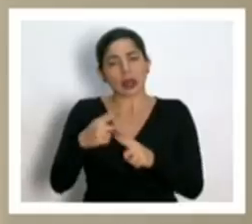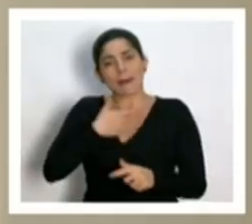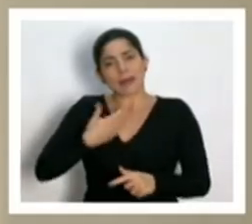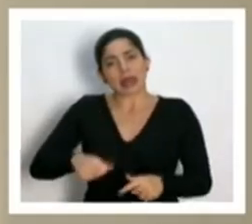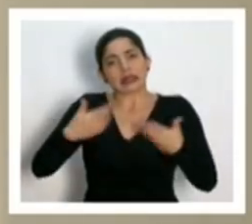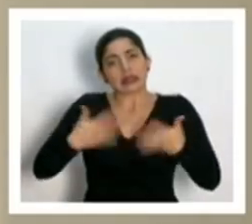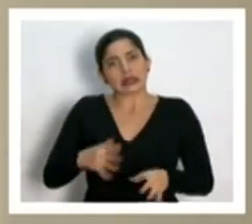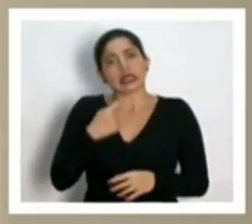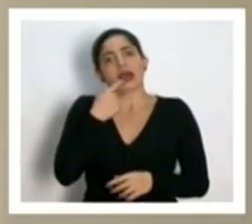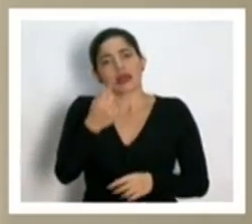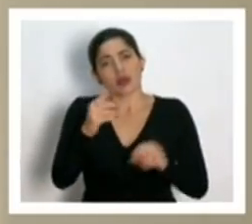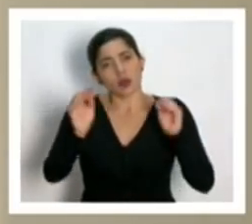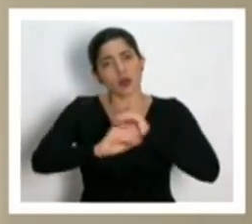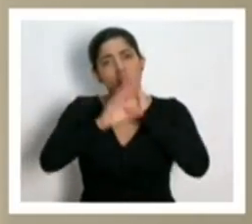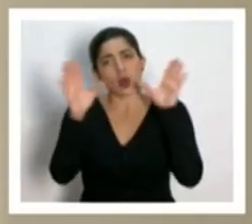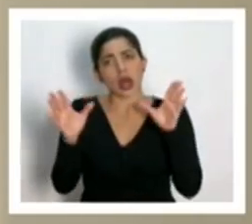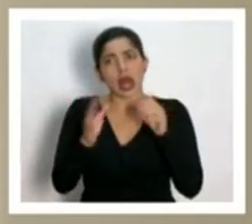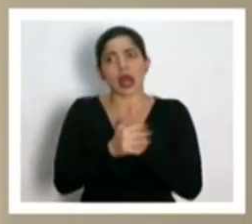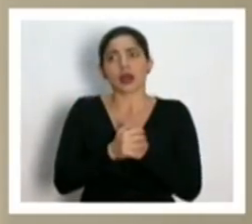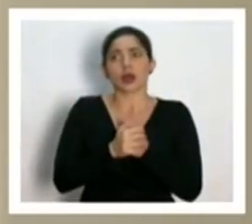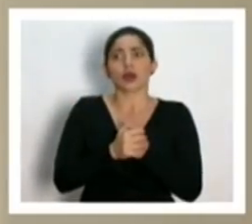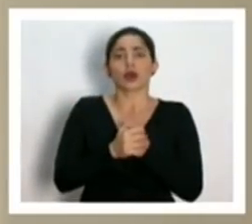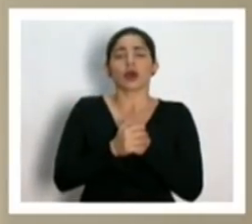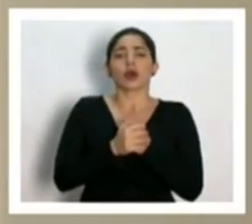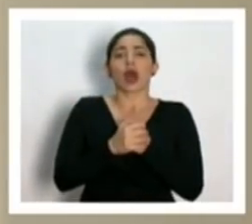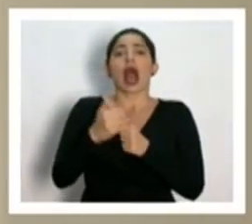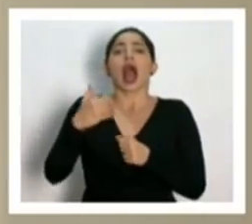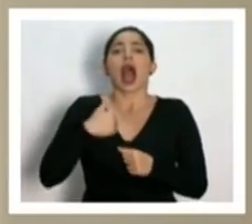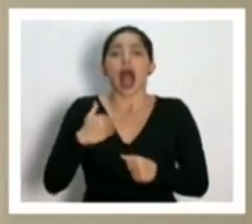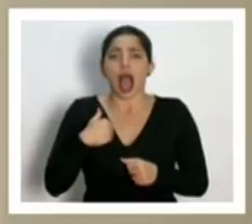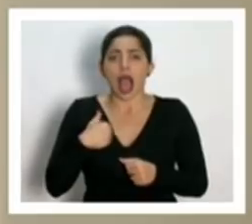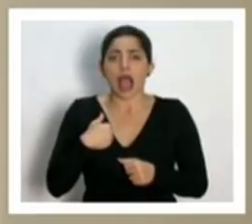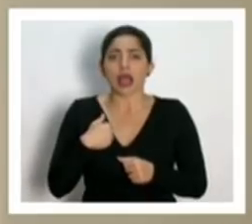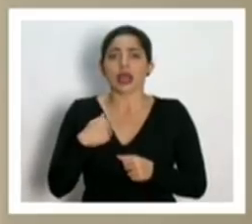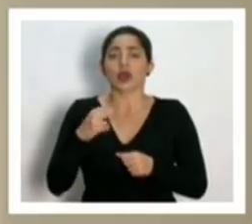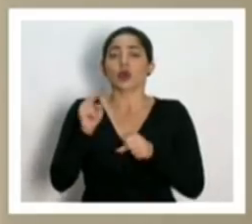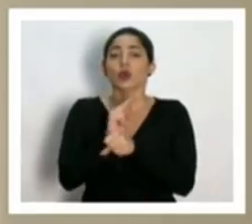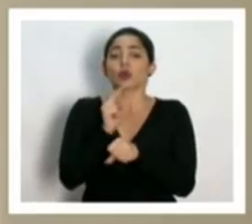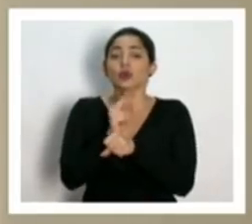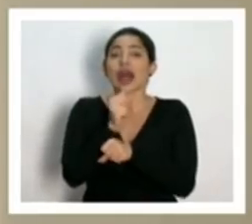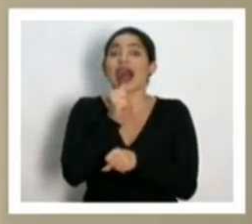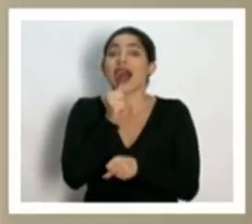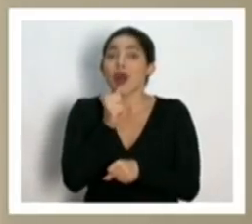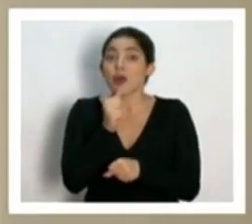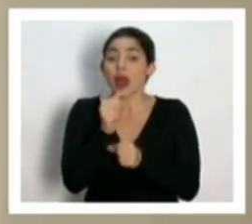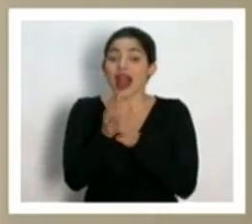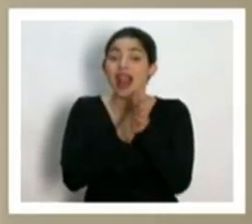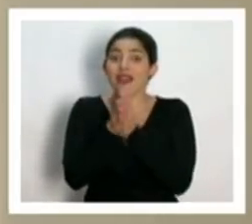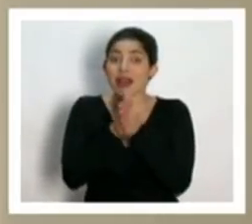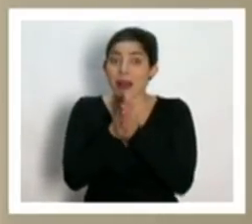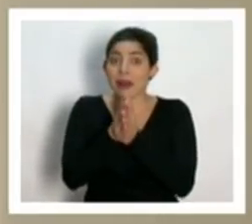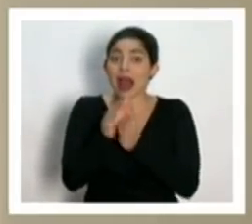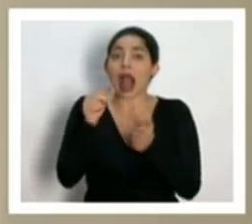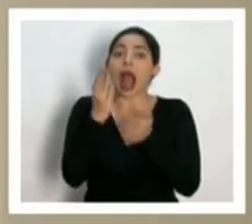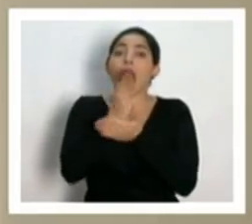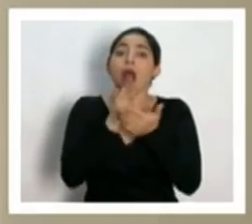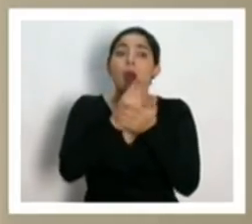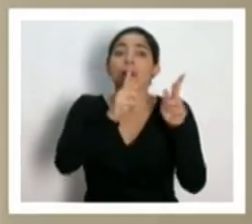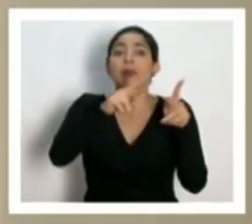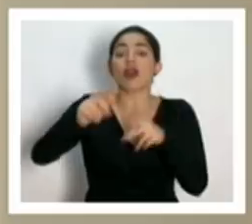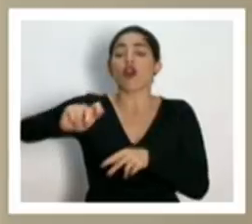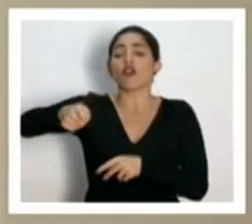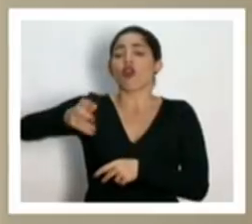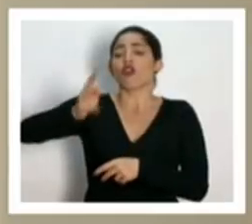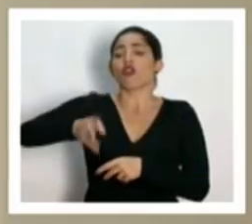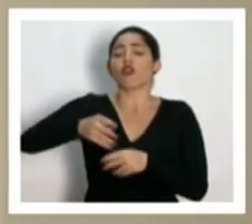claramente, de verdad, hay un asunto del uso de agua, incluso en el mismo lavado de manos, que hay gente que deja